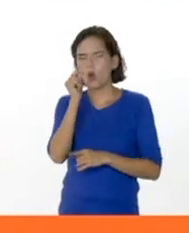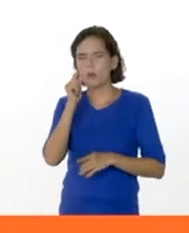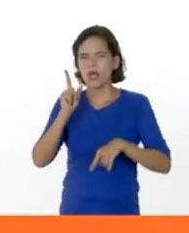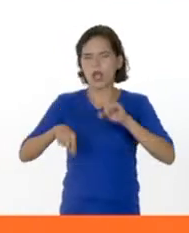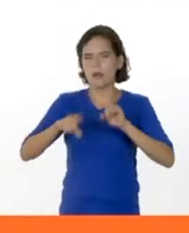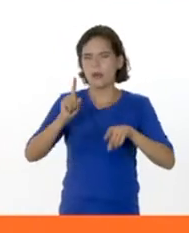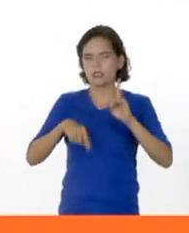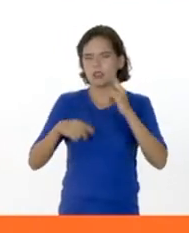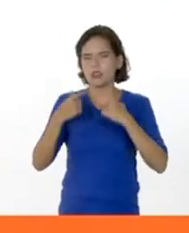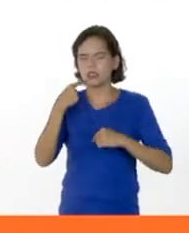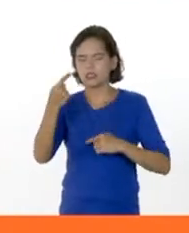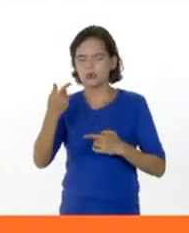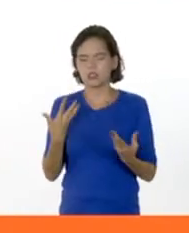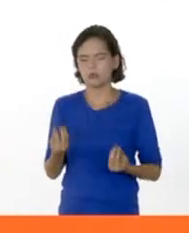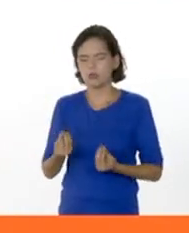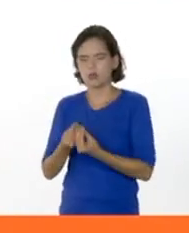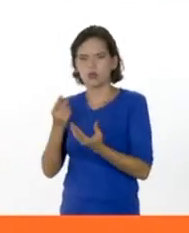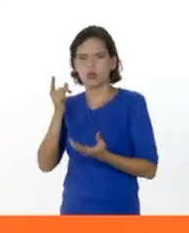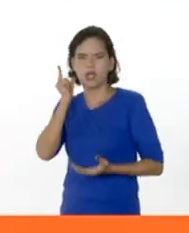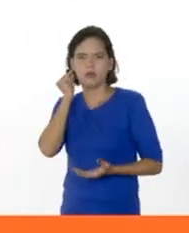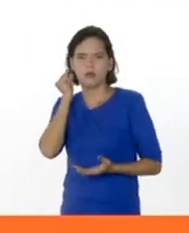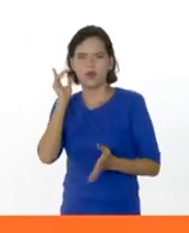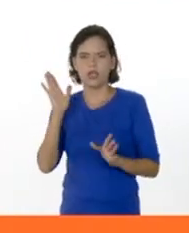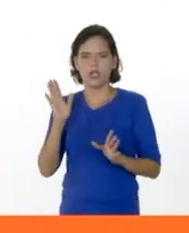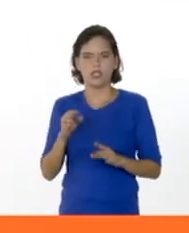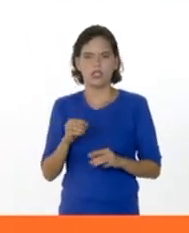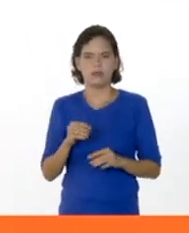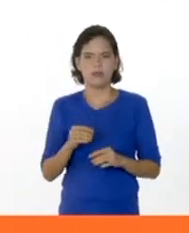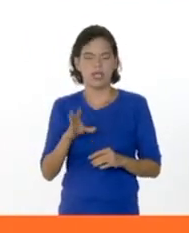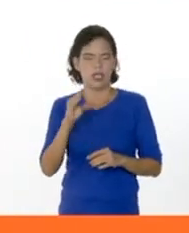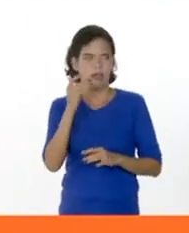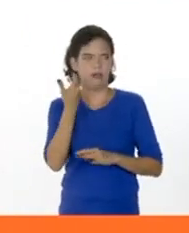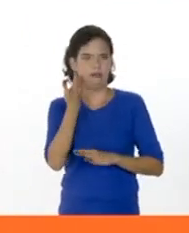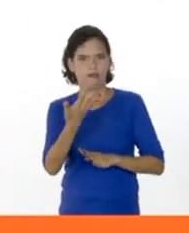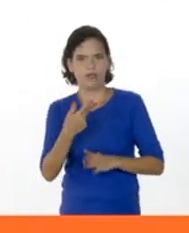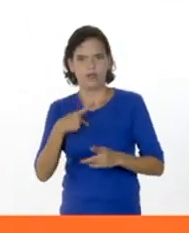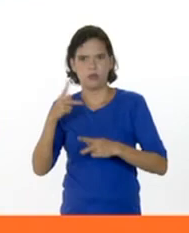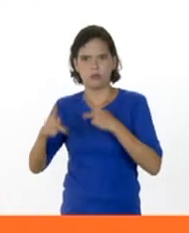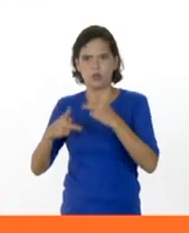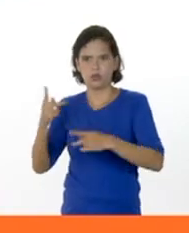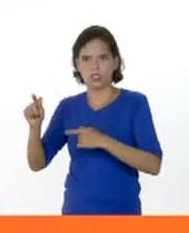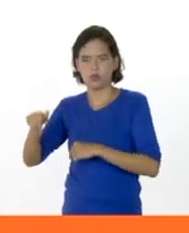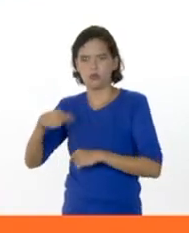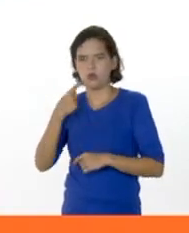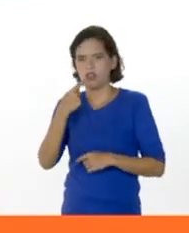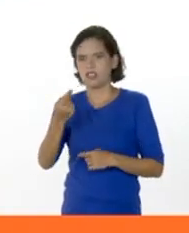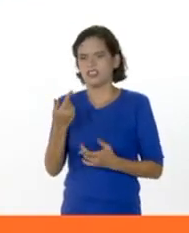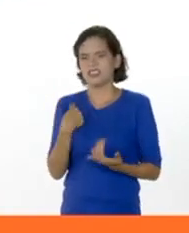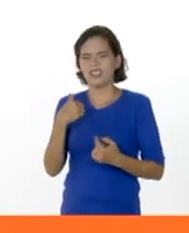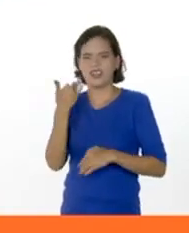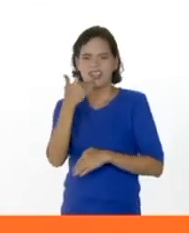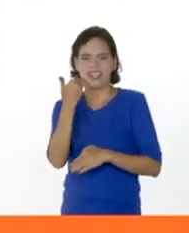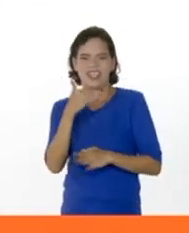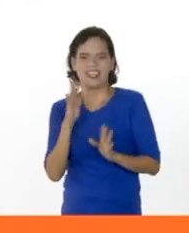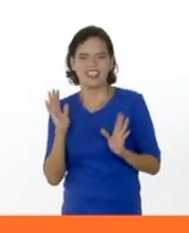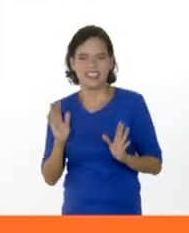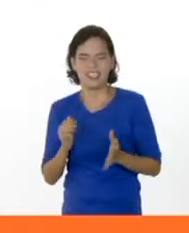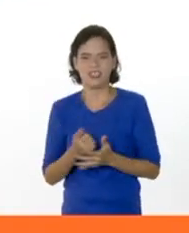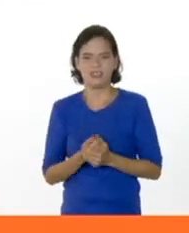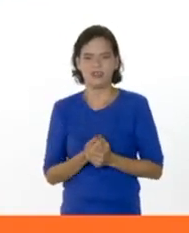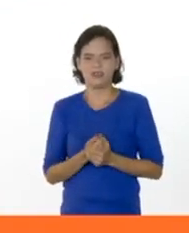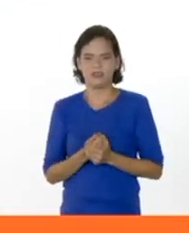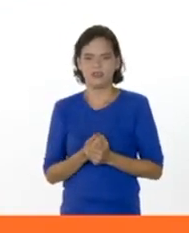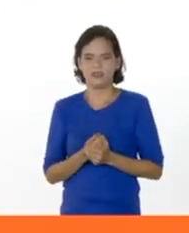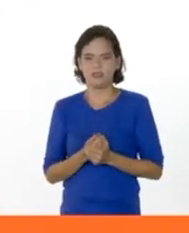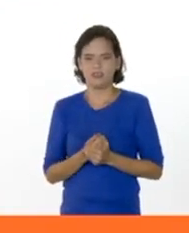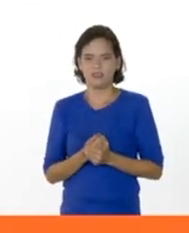decimos cuando estamos con las mujeres, me dejan a regañar hasta las productoras de aquí. Pero uno lo dice con gracia, ¿no? La cuestión también es el chiste, esta mujer está